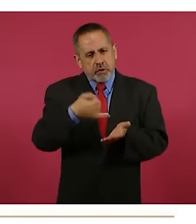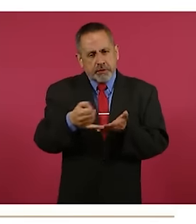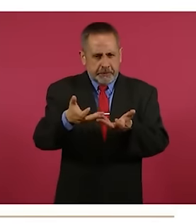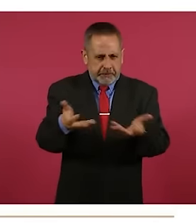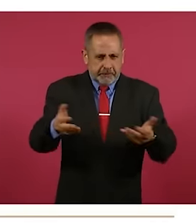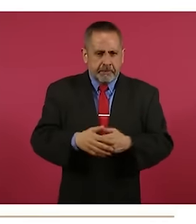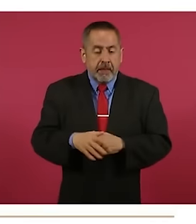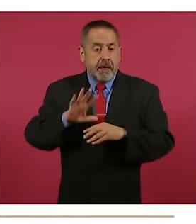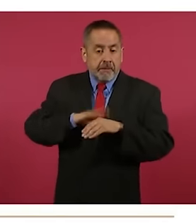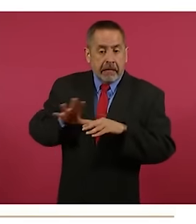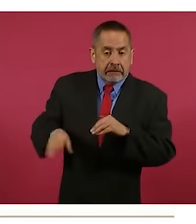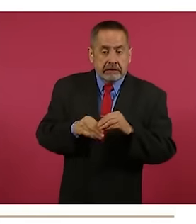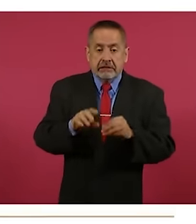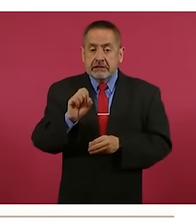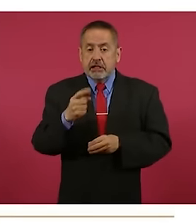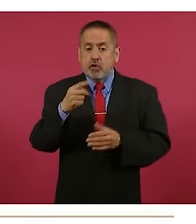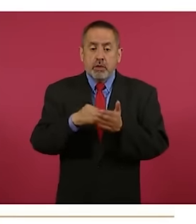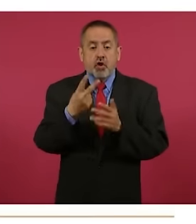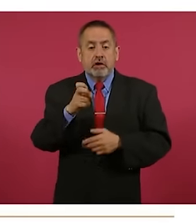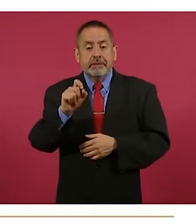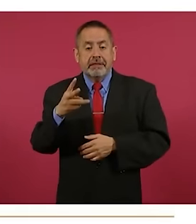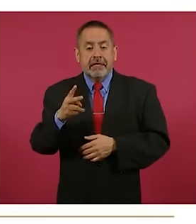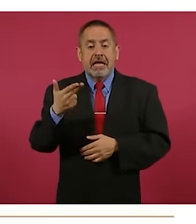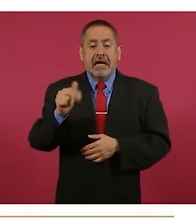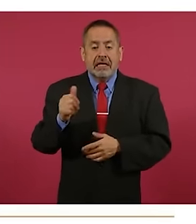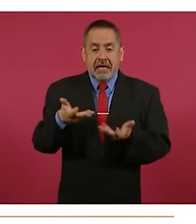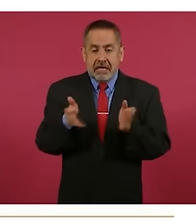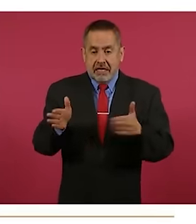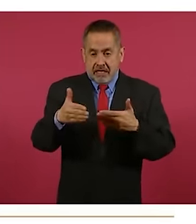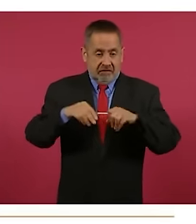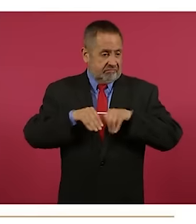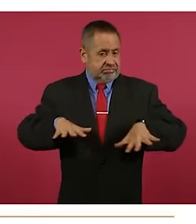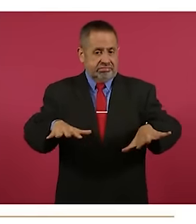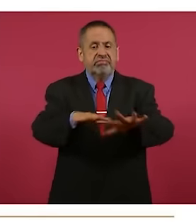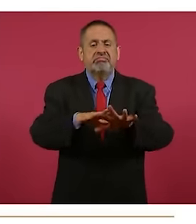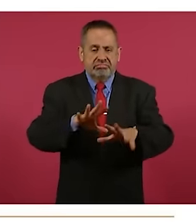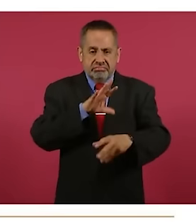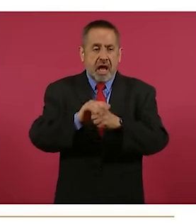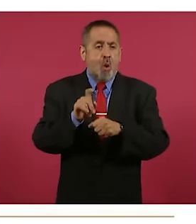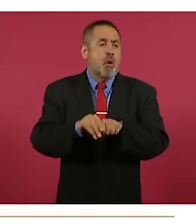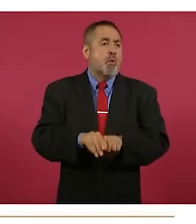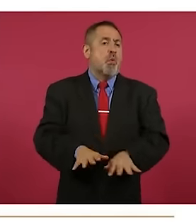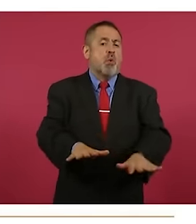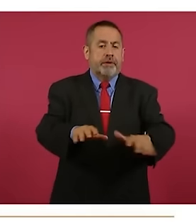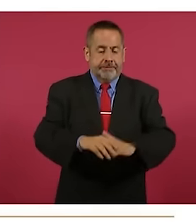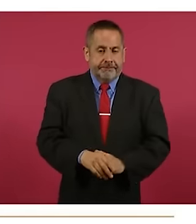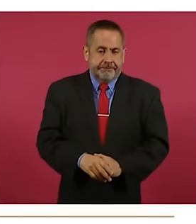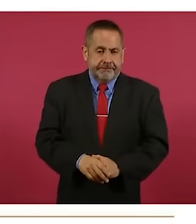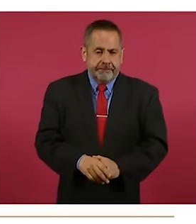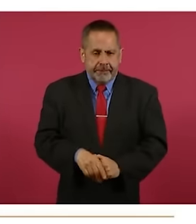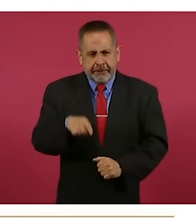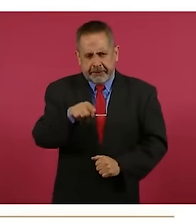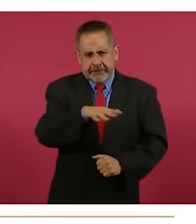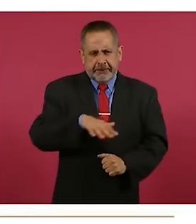a incorporar 61 mil 223 hectáreas, son hectáreas potenciales de ser regadas. Los componentes del